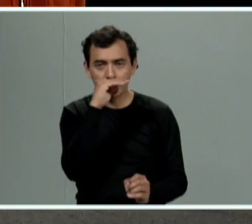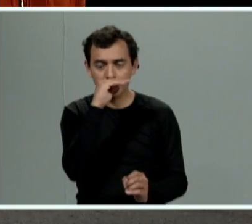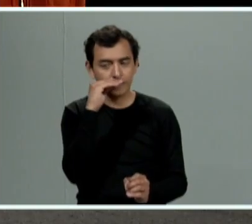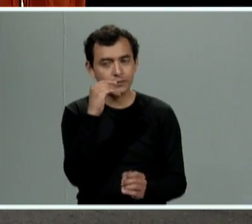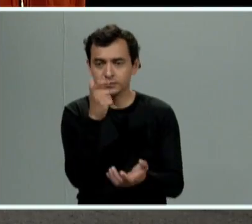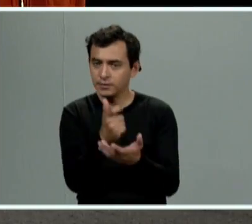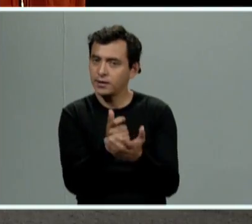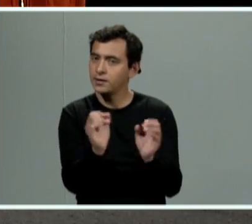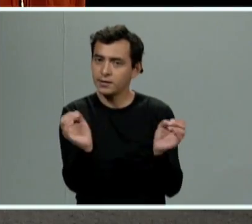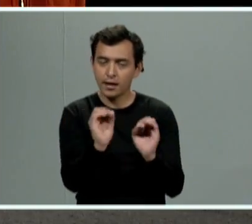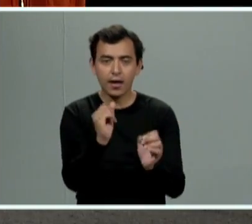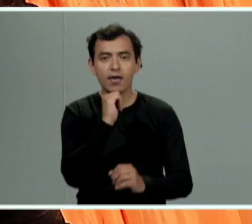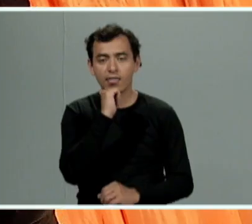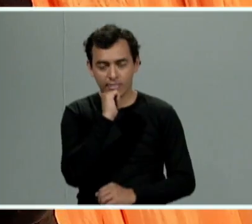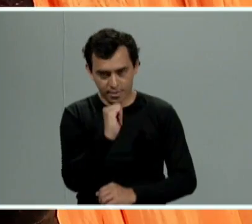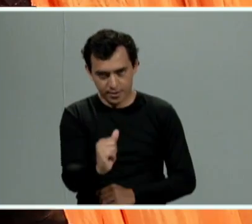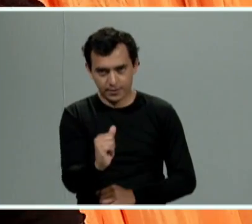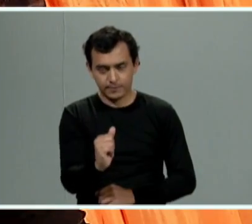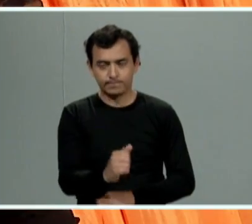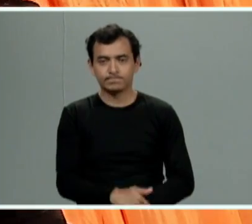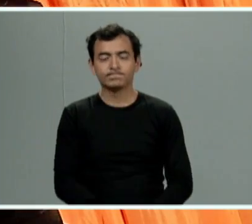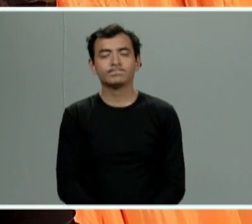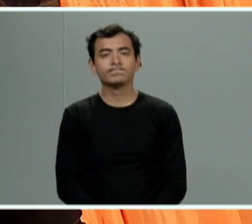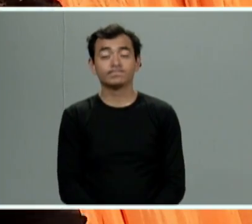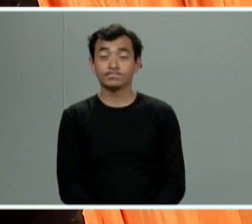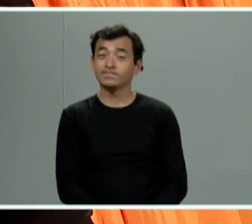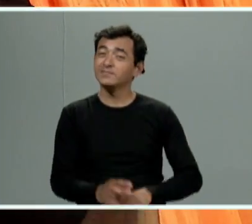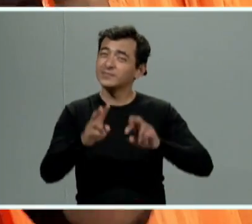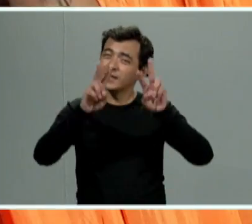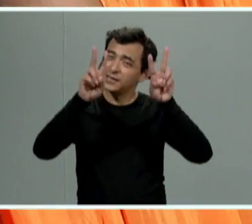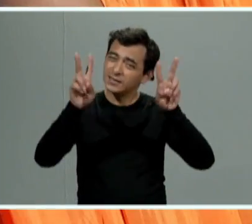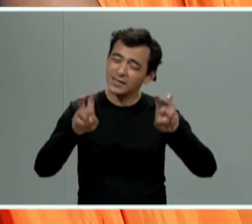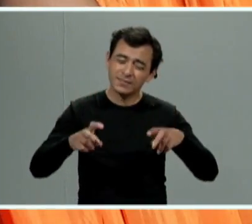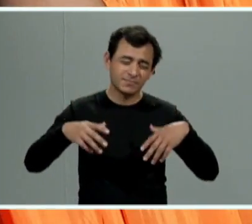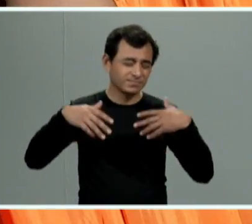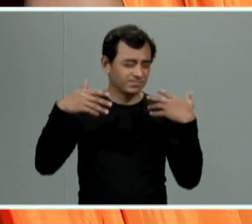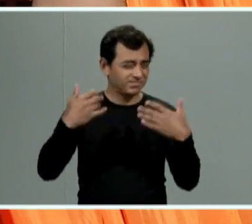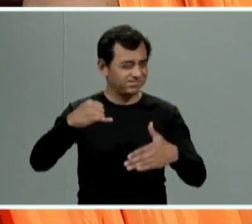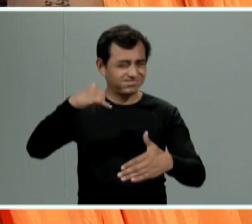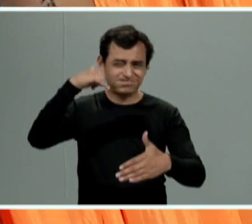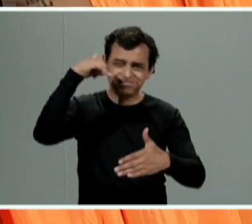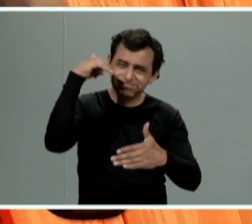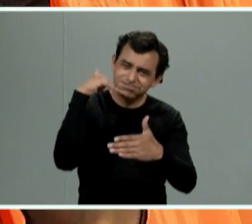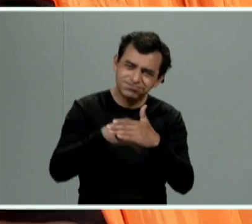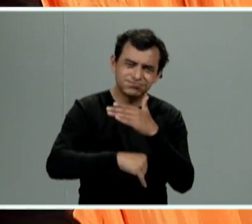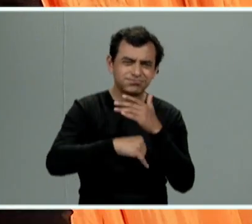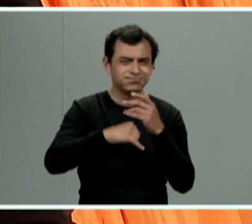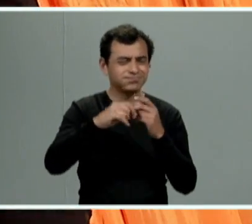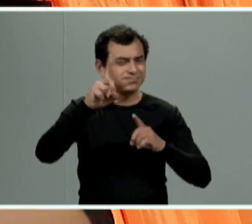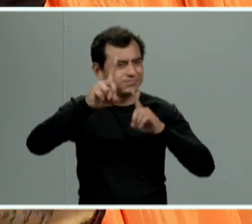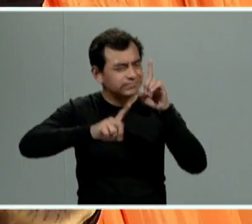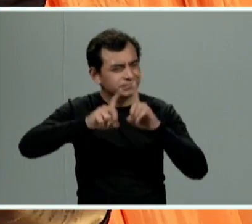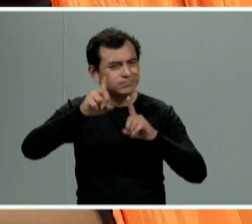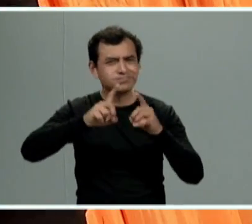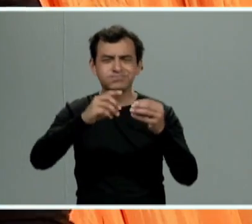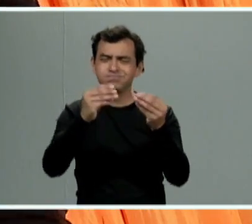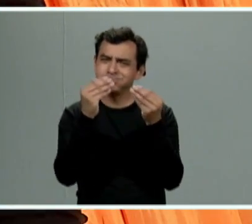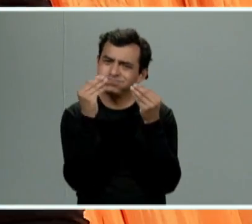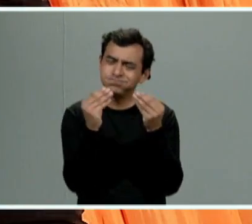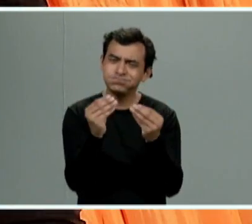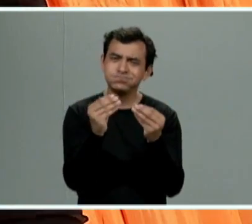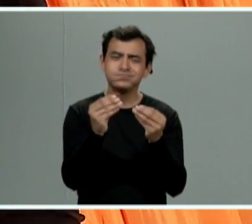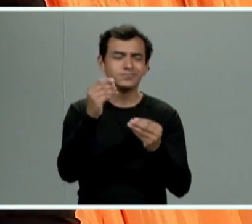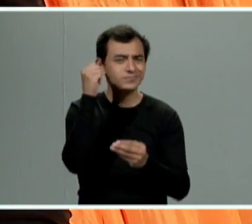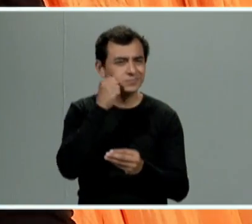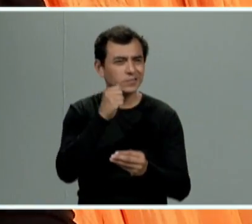fiscal el tema definitivamente es tan grande que tenemos tantas preguntas y yo creo que siempre que lo ponemos en la mesa de